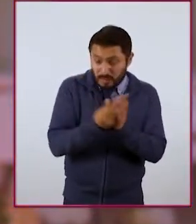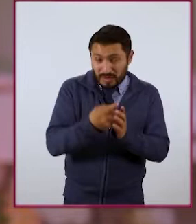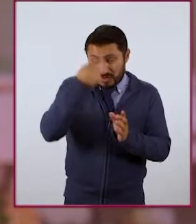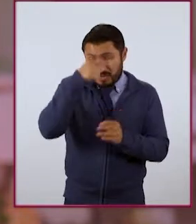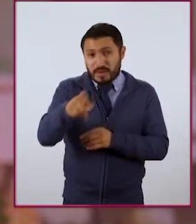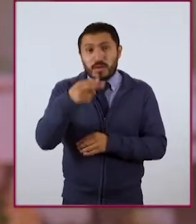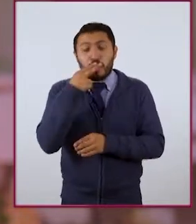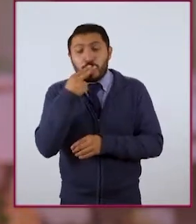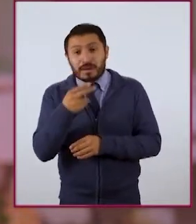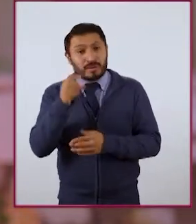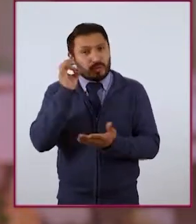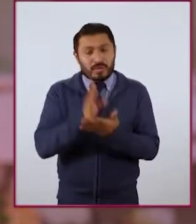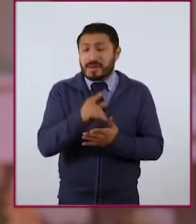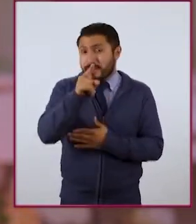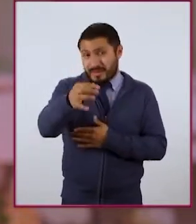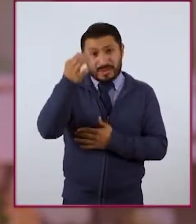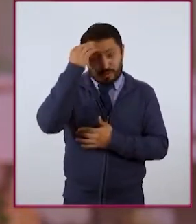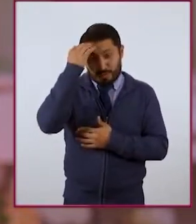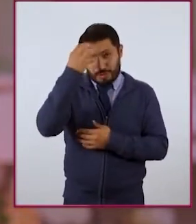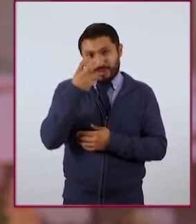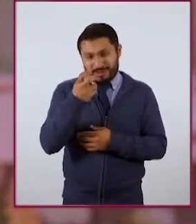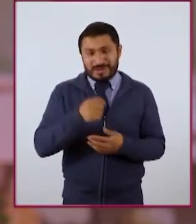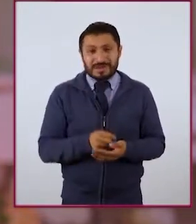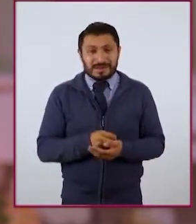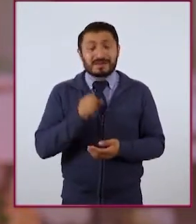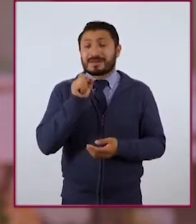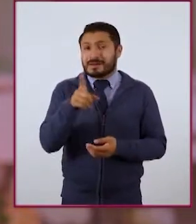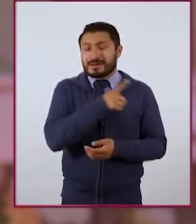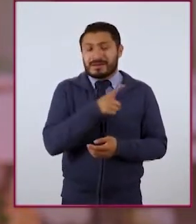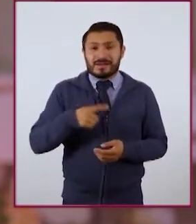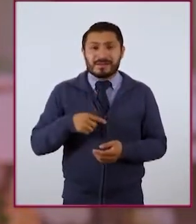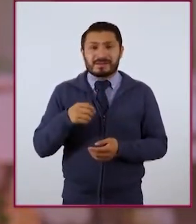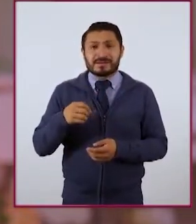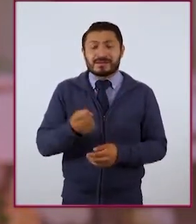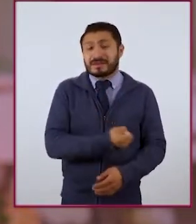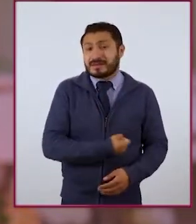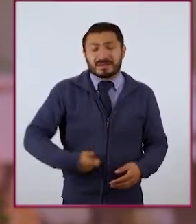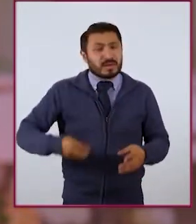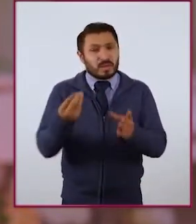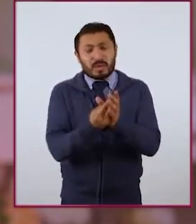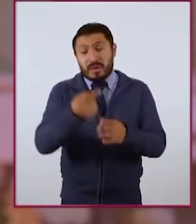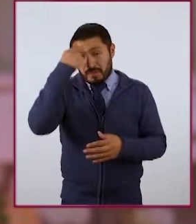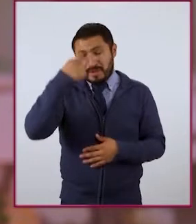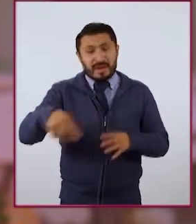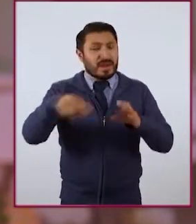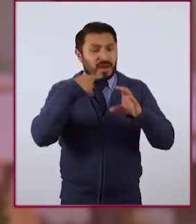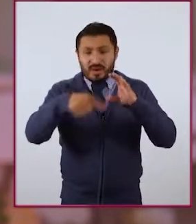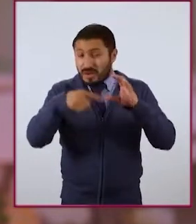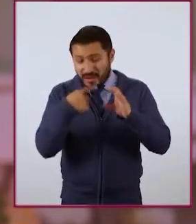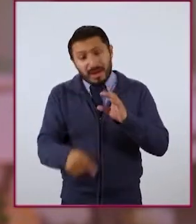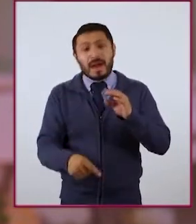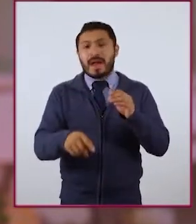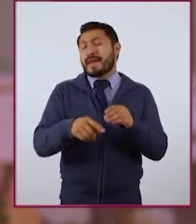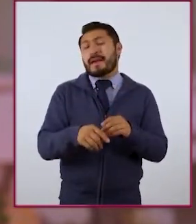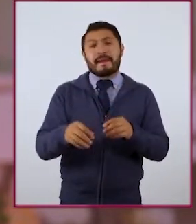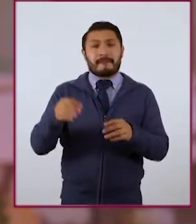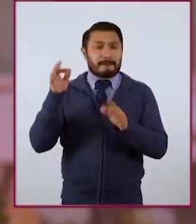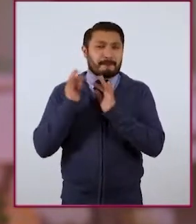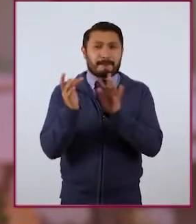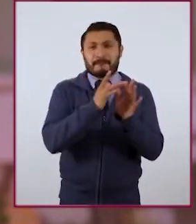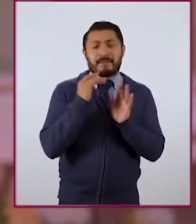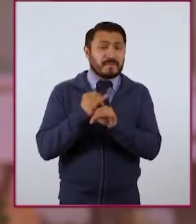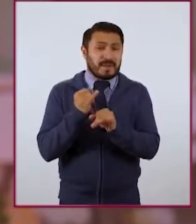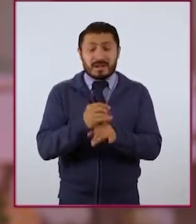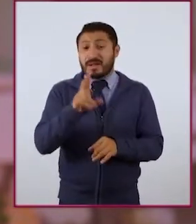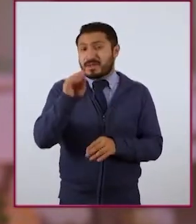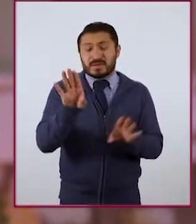lo más probable solo tú conozcas. También debes tener una contraseña para entrar a tu correo electrónico y tus perfiles en redes sociales. Y no es